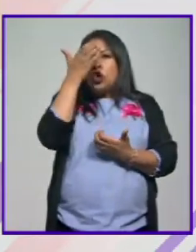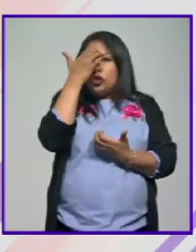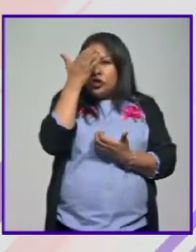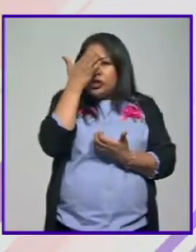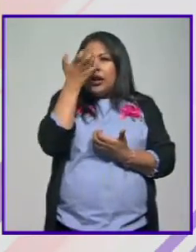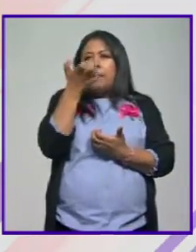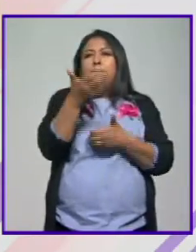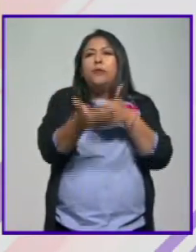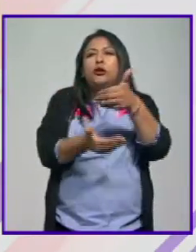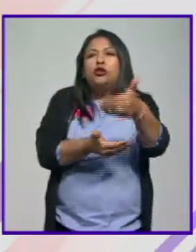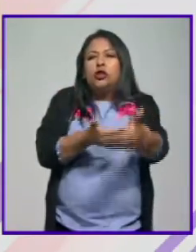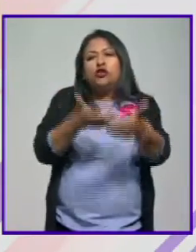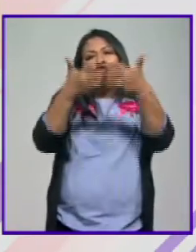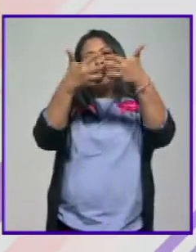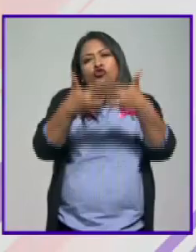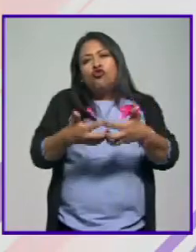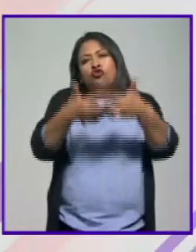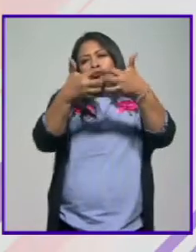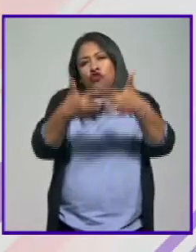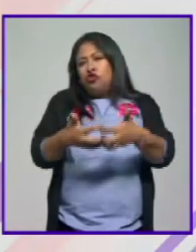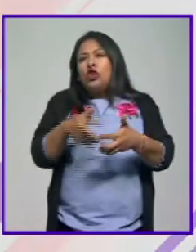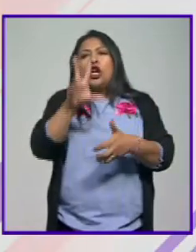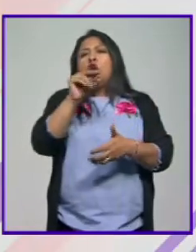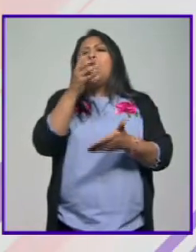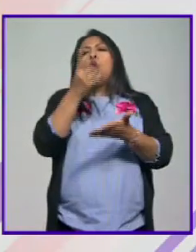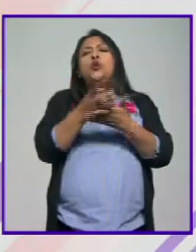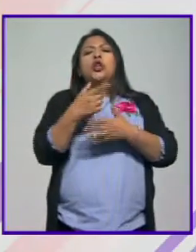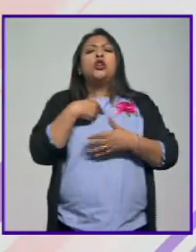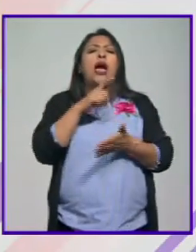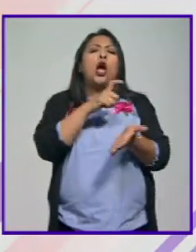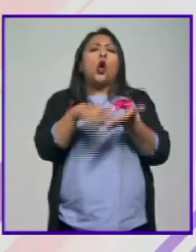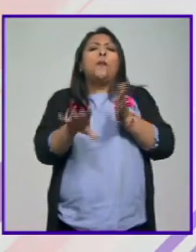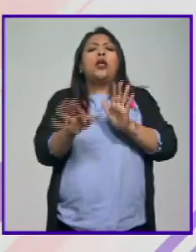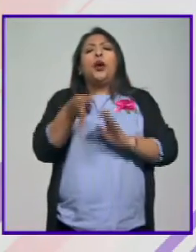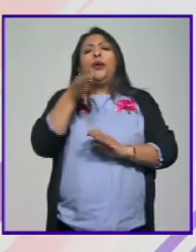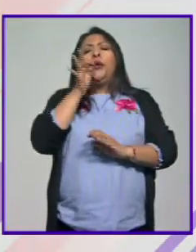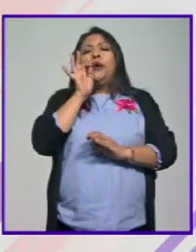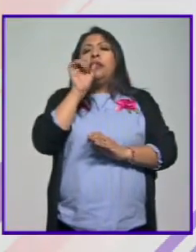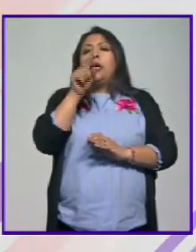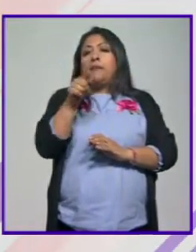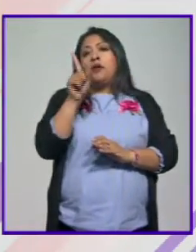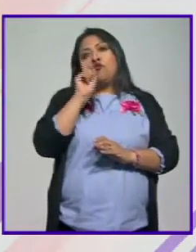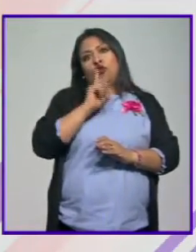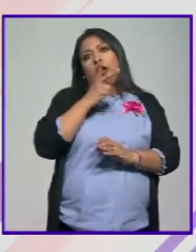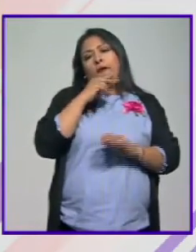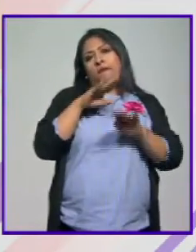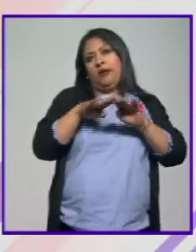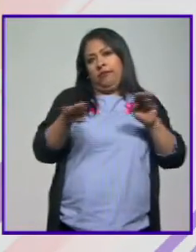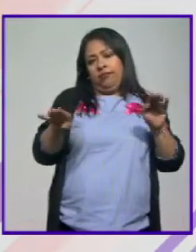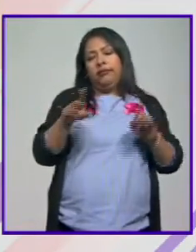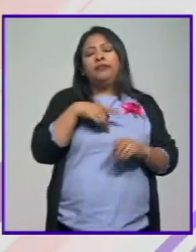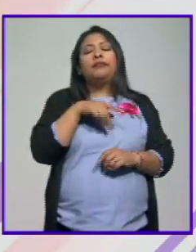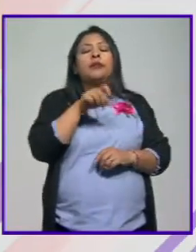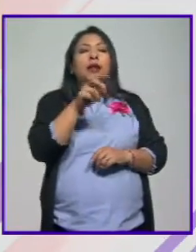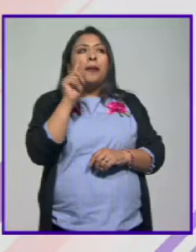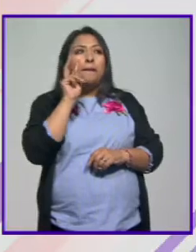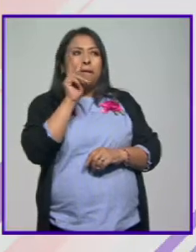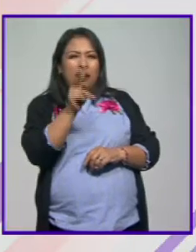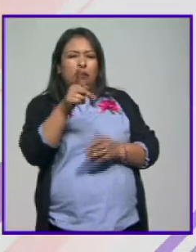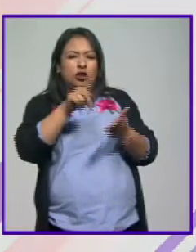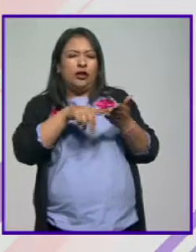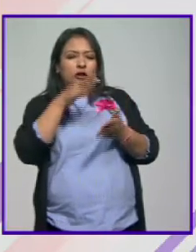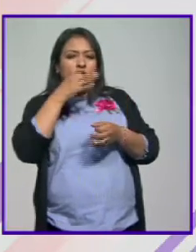acercarnos a ese proceso que va más allá como tú lo comentabas del consumismo que también tiene que ver con la cuestión de género? pues lo que vamos a ver es